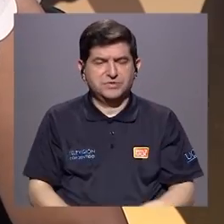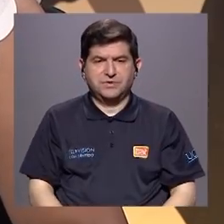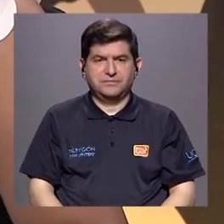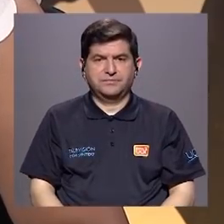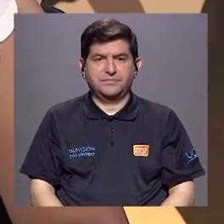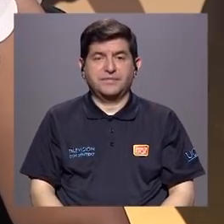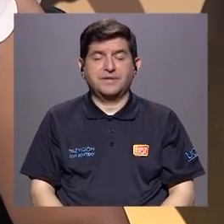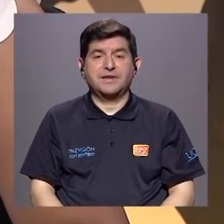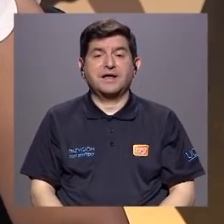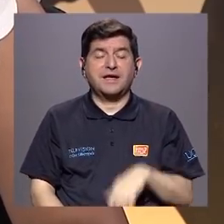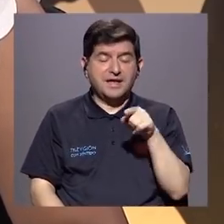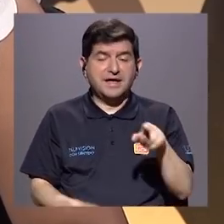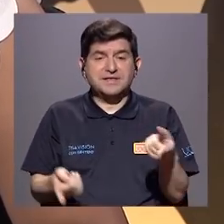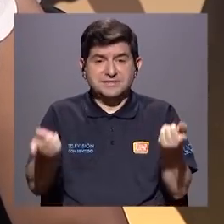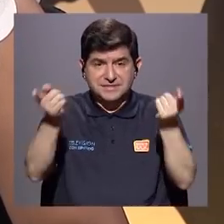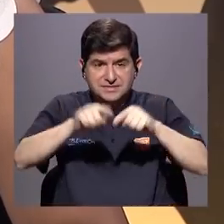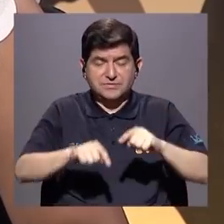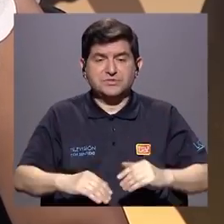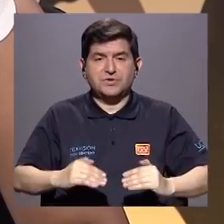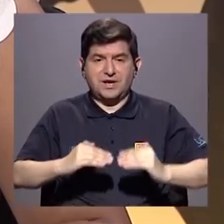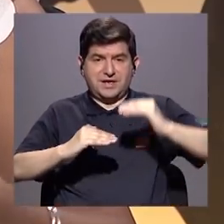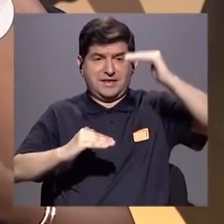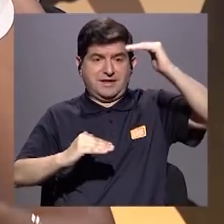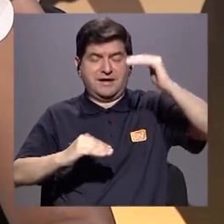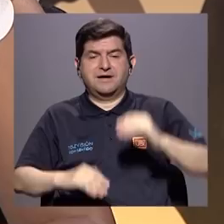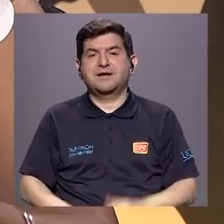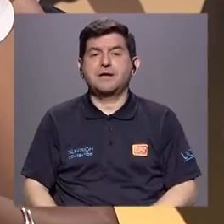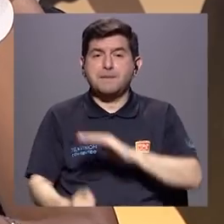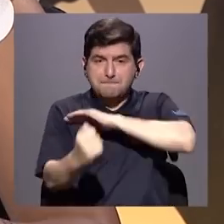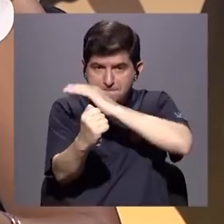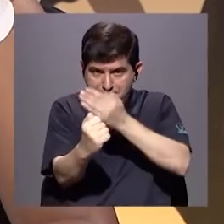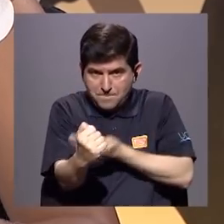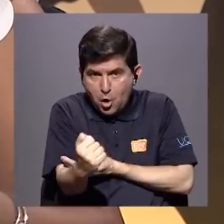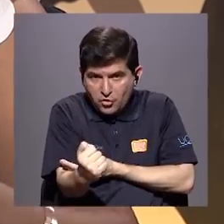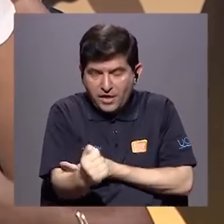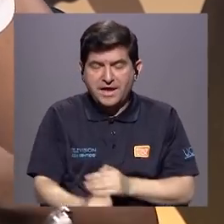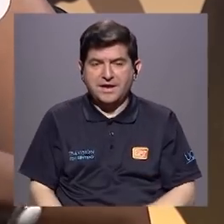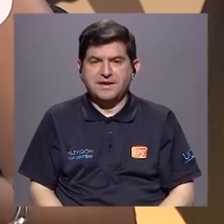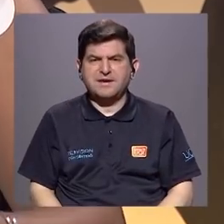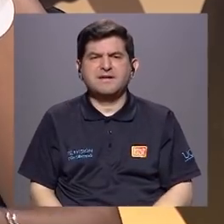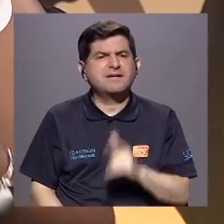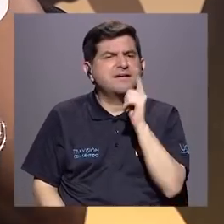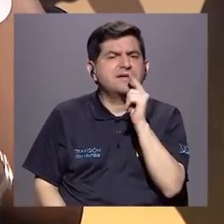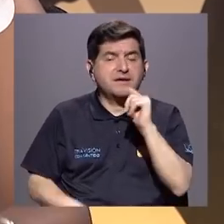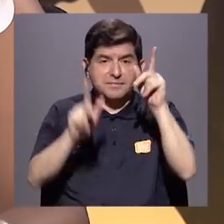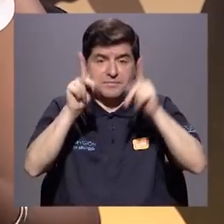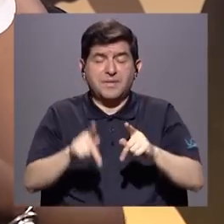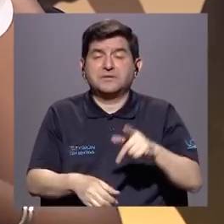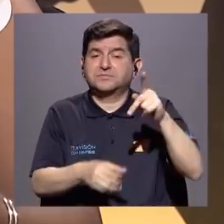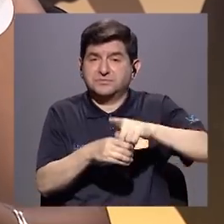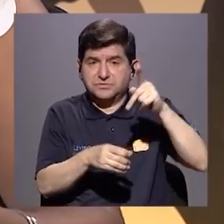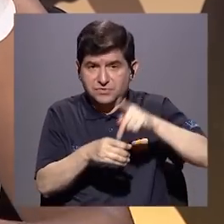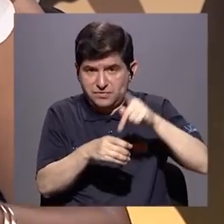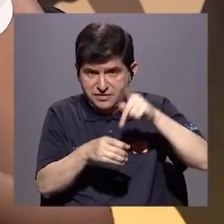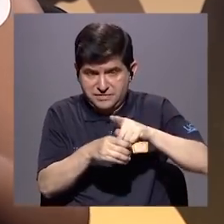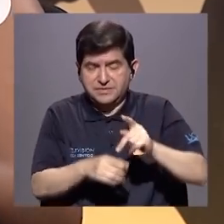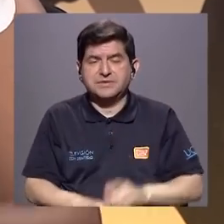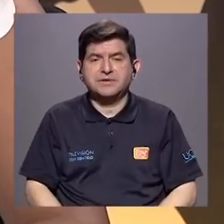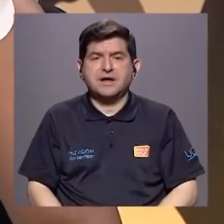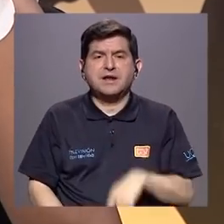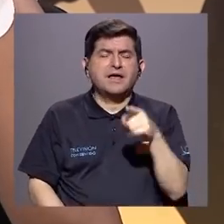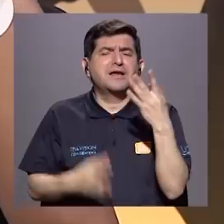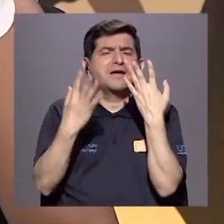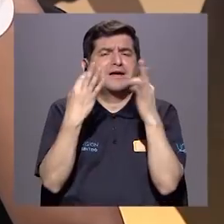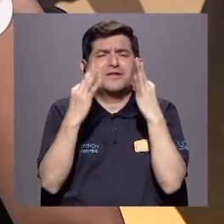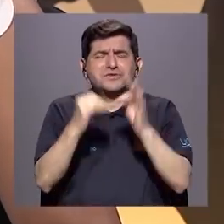sino que hay asimetría. Y la asimetría tiene que ver con que hay poder y el poder lo generan quienes se suman a este o a estos que